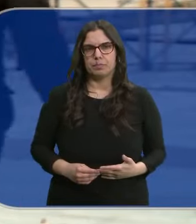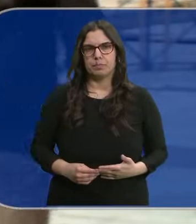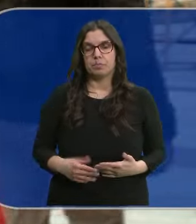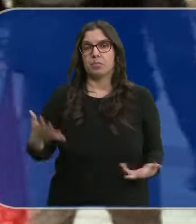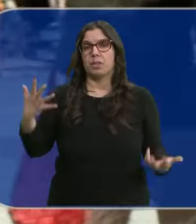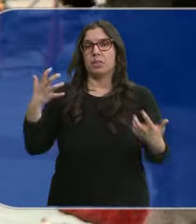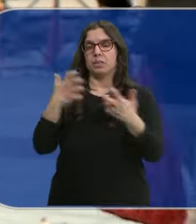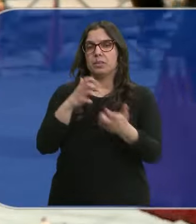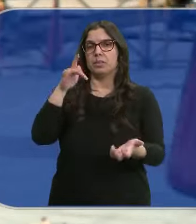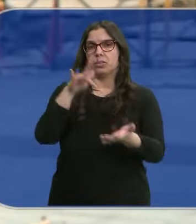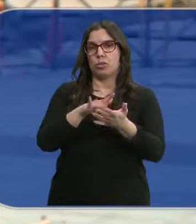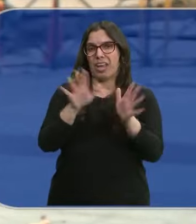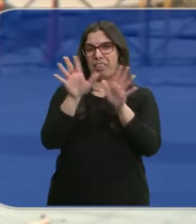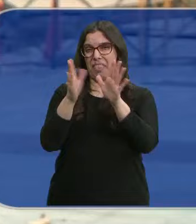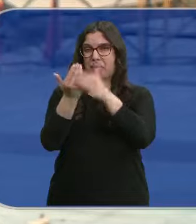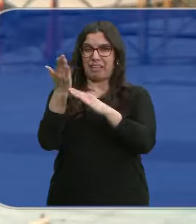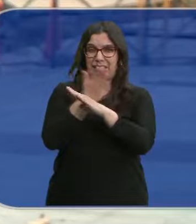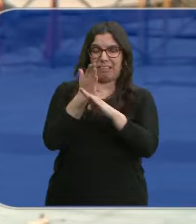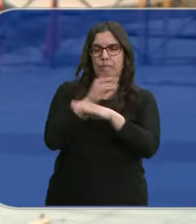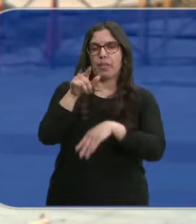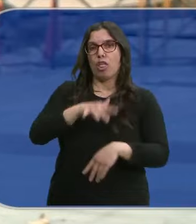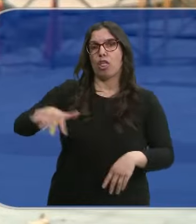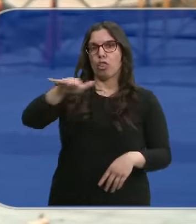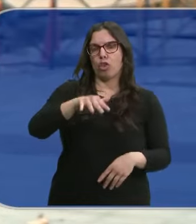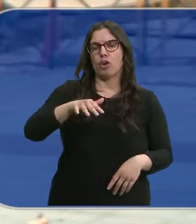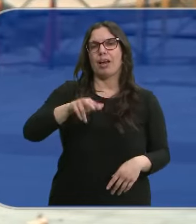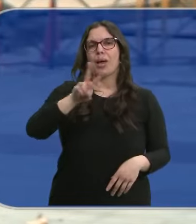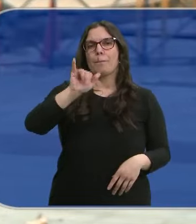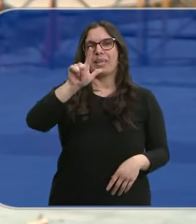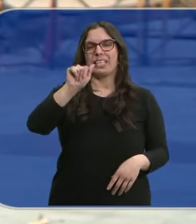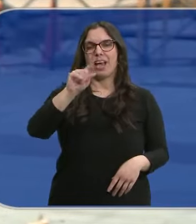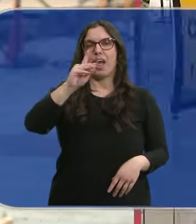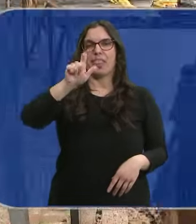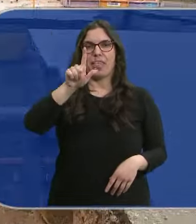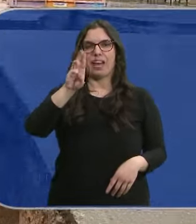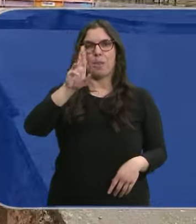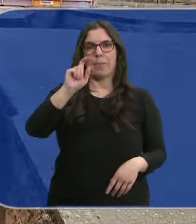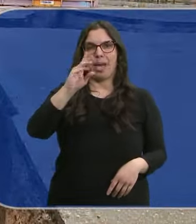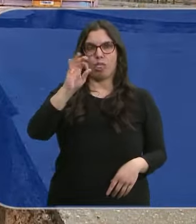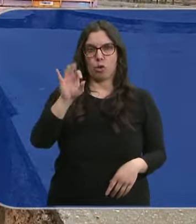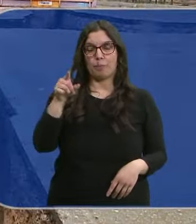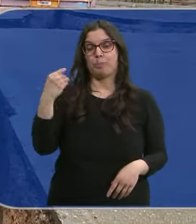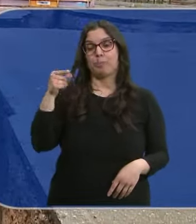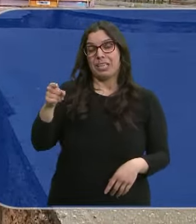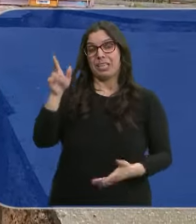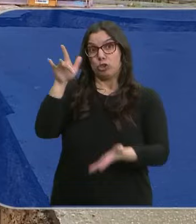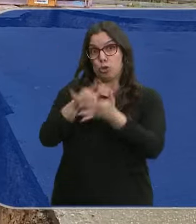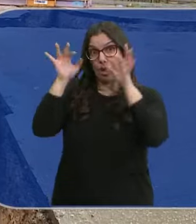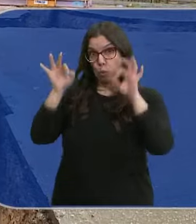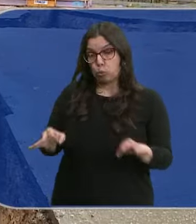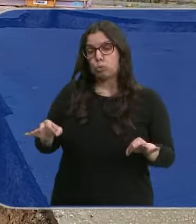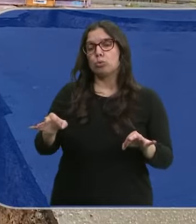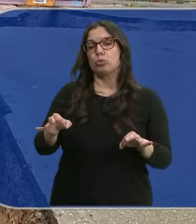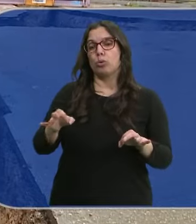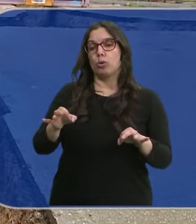El accidente se ha producido poco antes de las 10 de la mañana en esta zona de Villa del Prado, en la calle Santa María de Moreruela. Se da la circunstancia